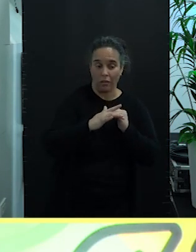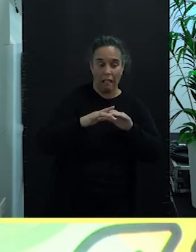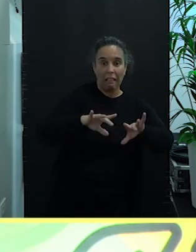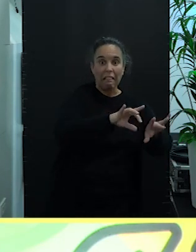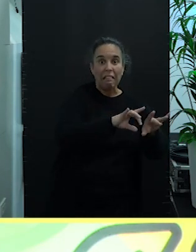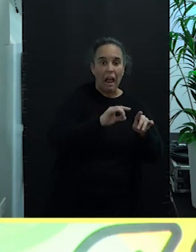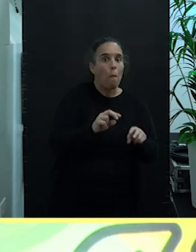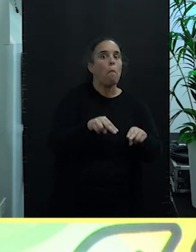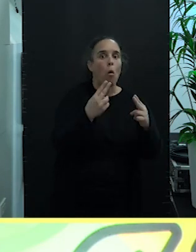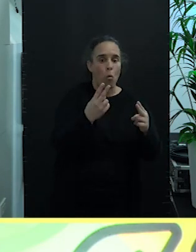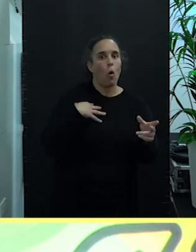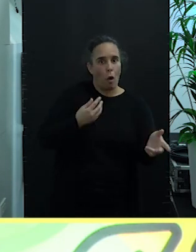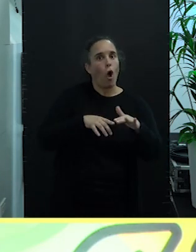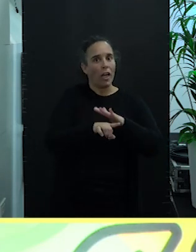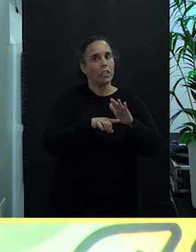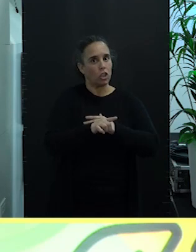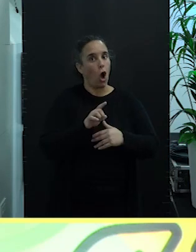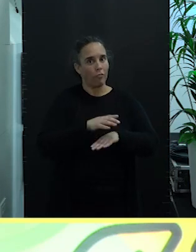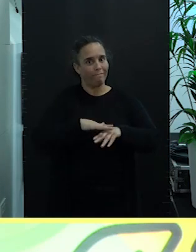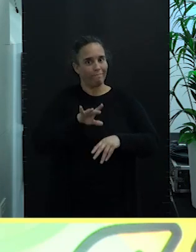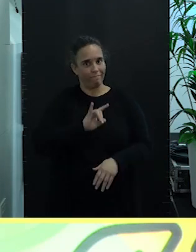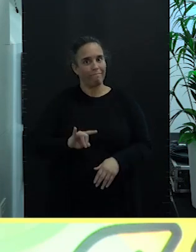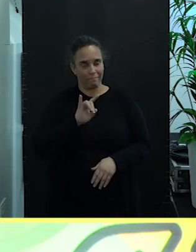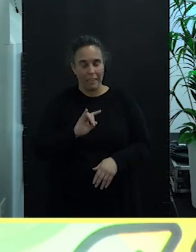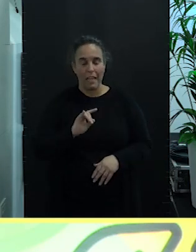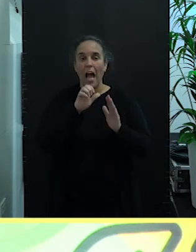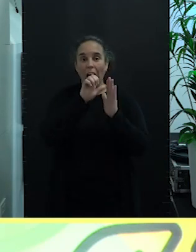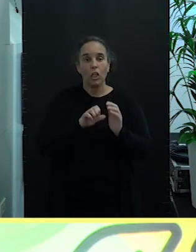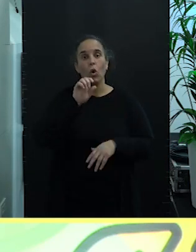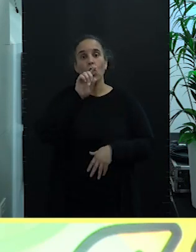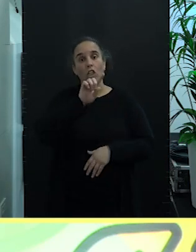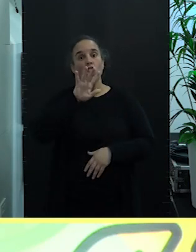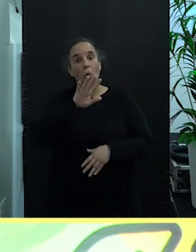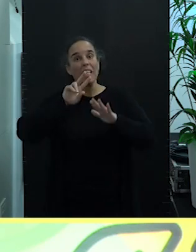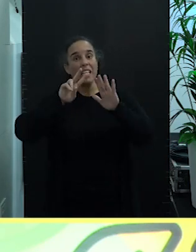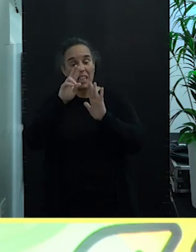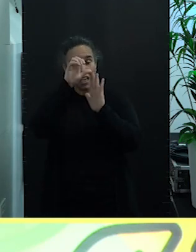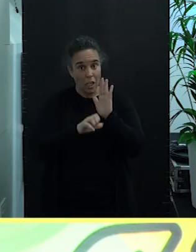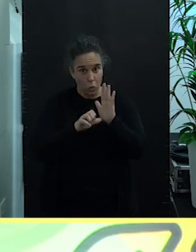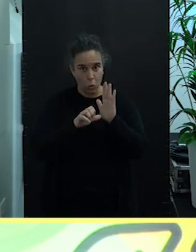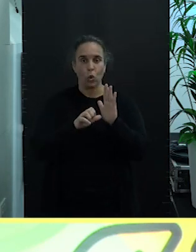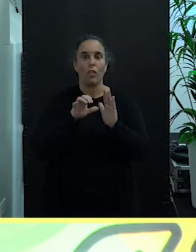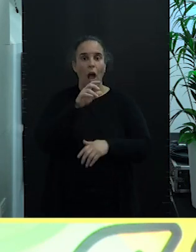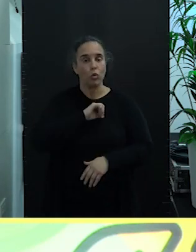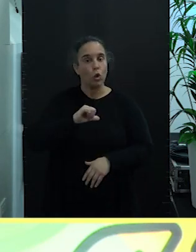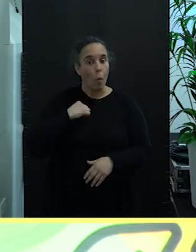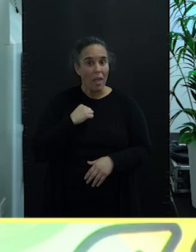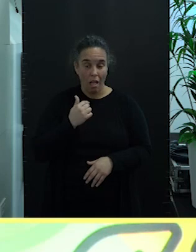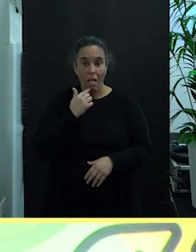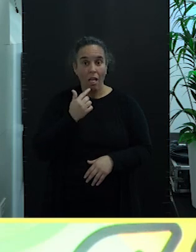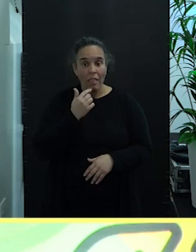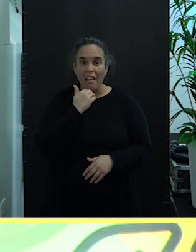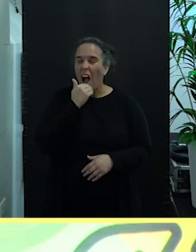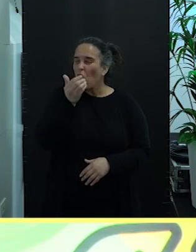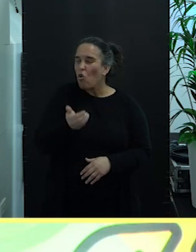El artículo 157 de este Estatuto, entre otras competencias relevantes para la economía azul